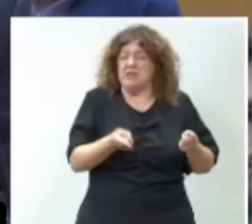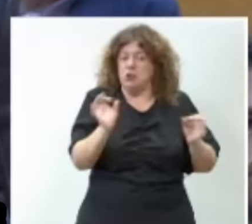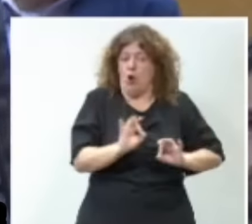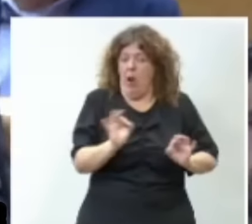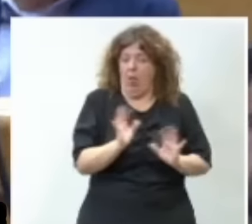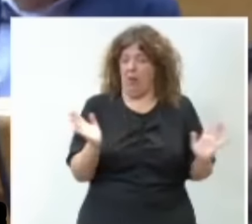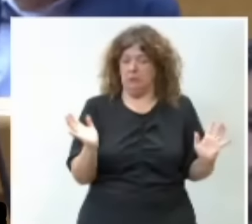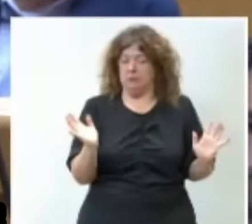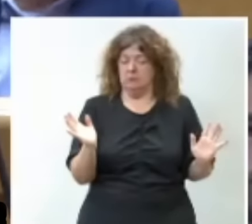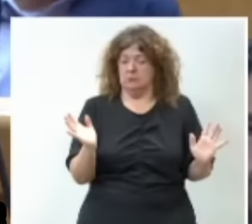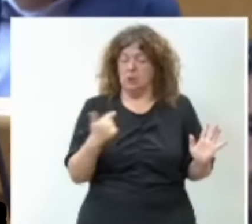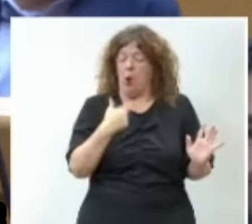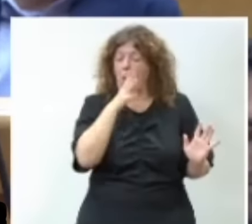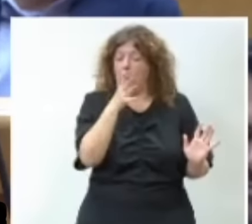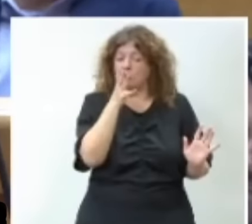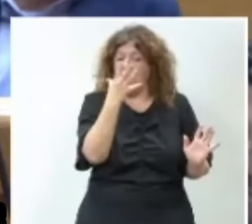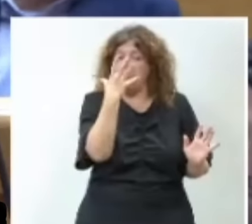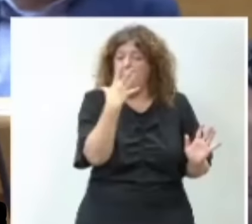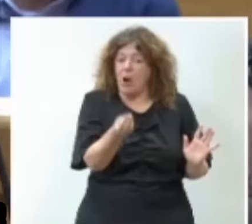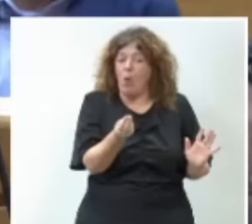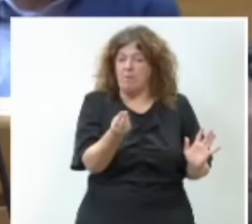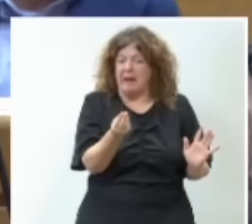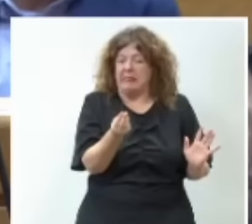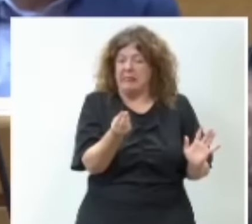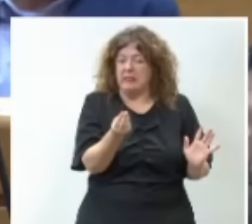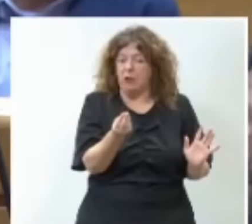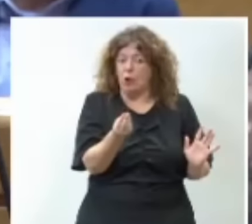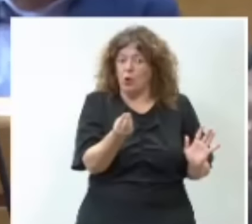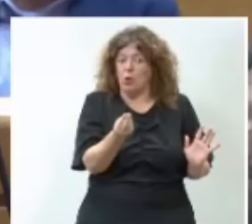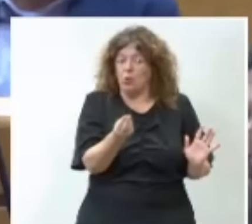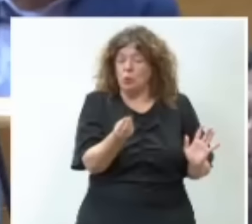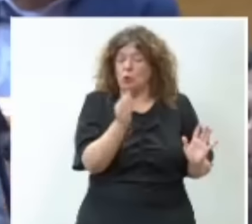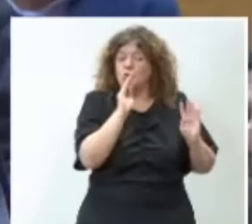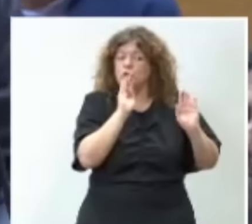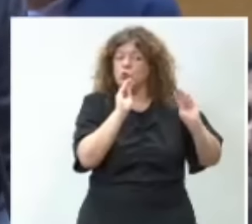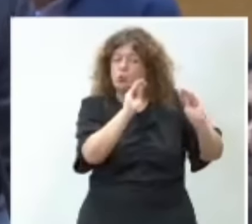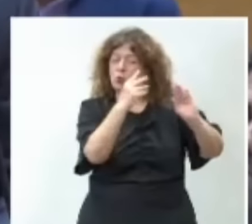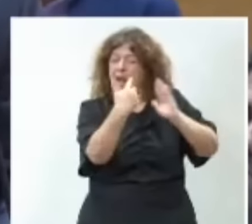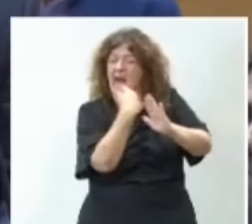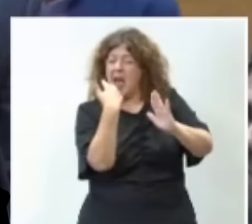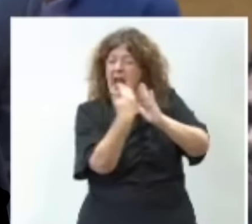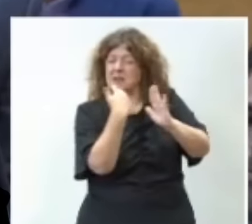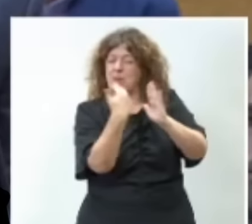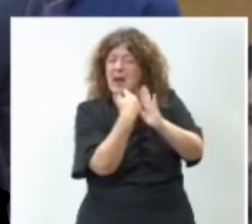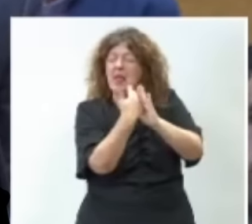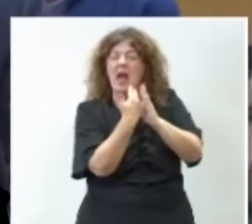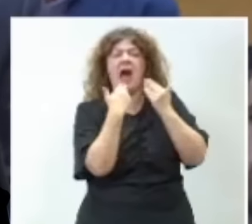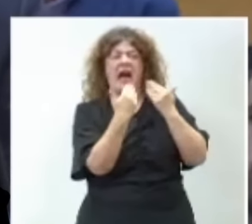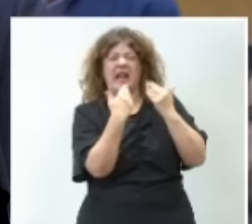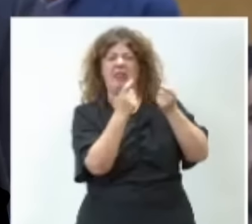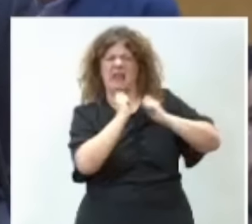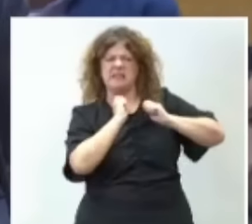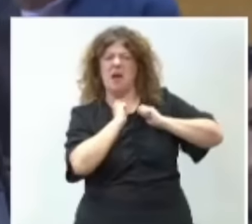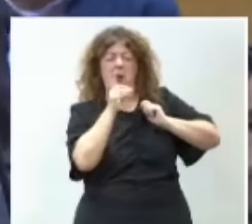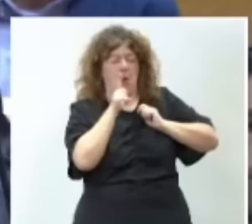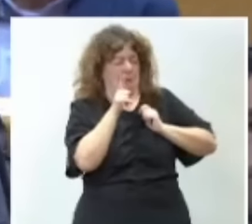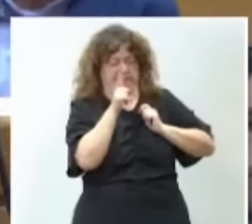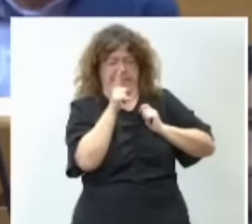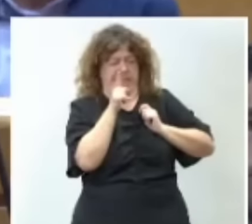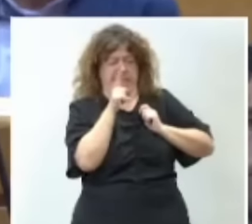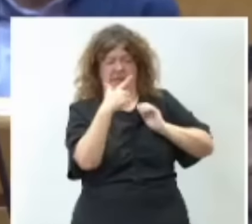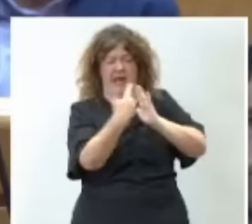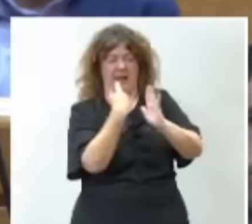cual comprenderá usted que no... Sus explicaciones, se las agradezco, pero, como comprenderá, son